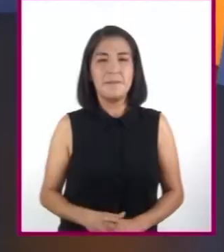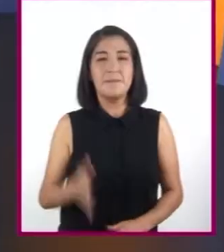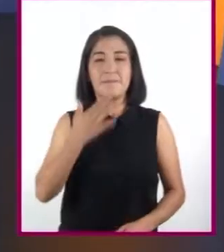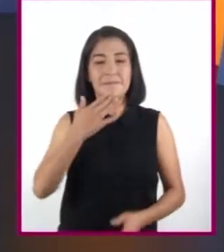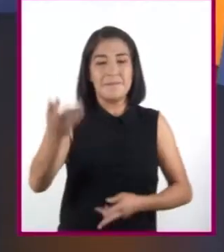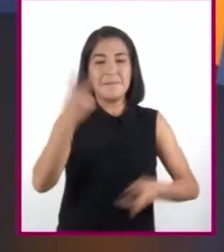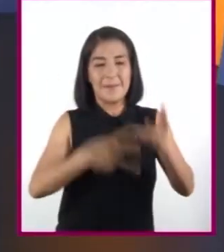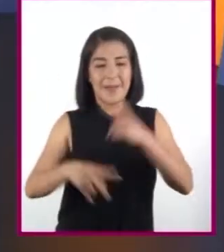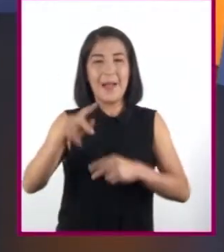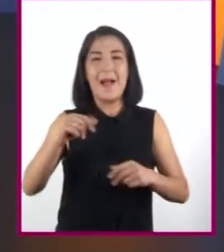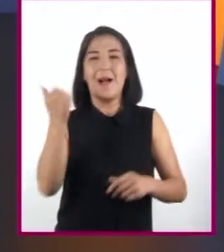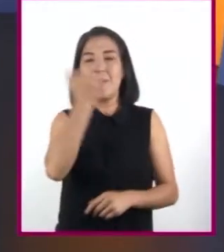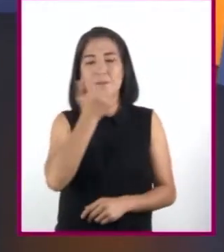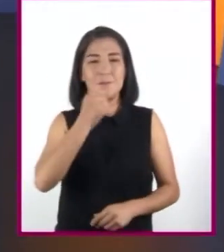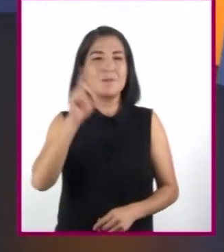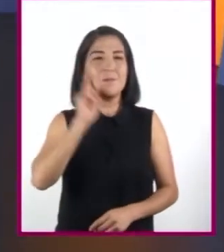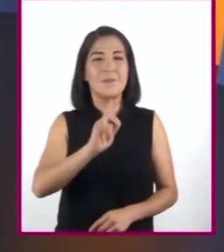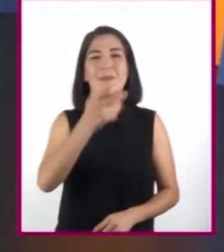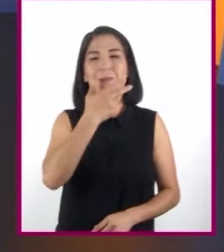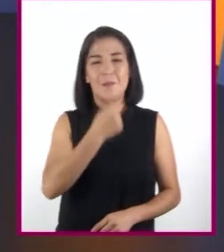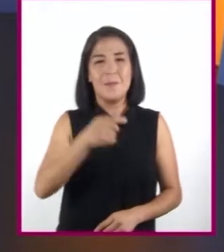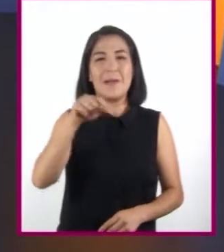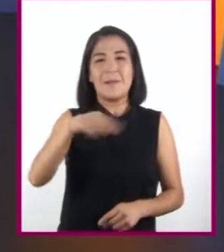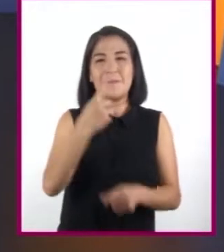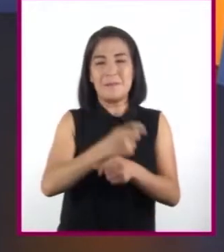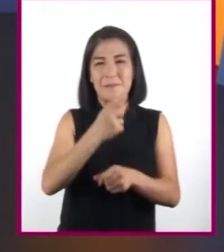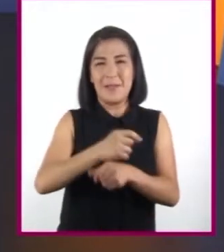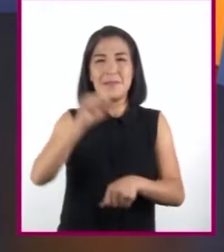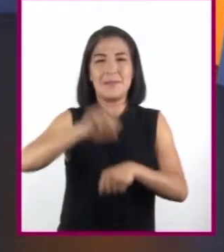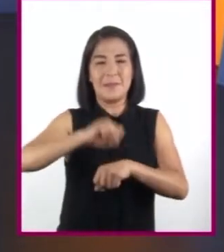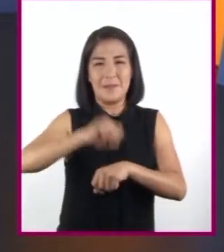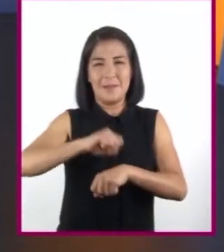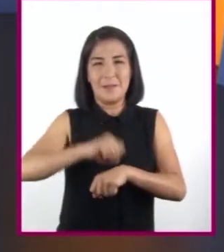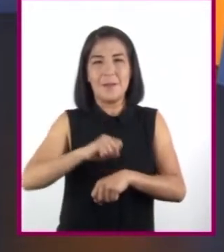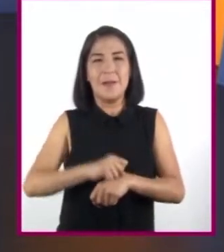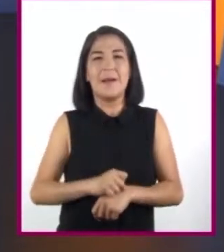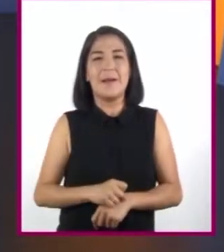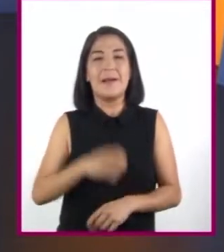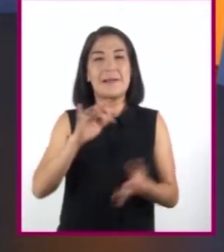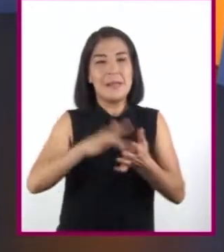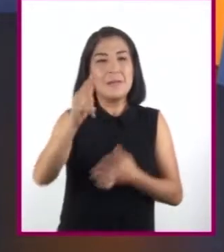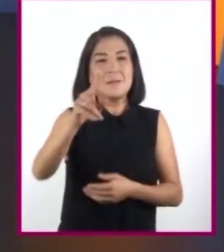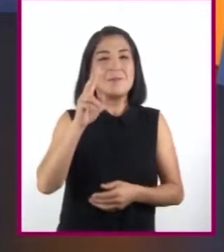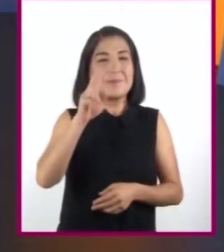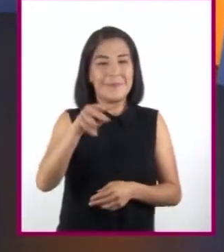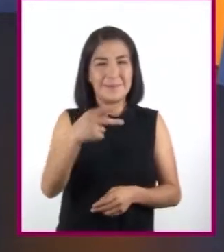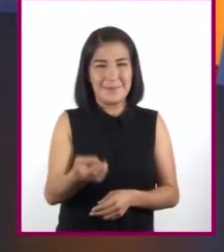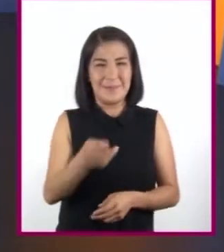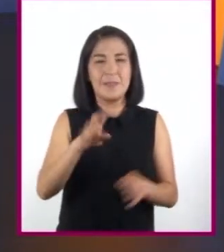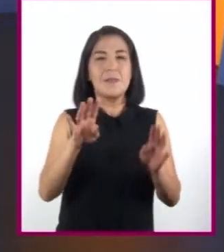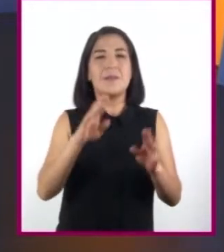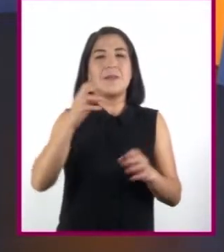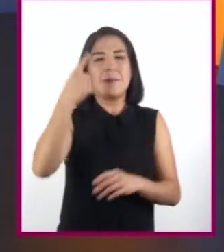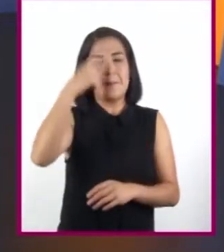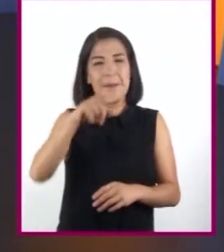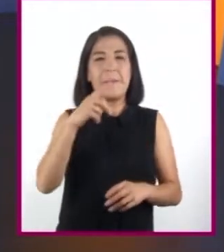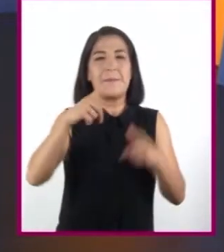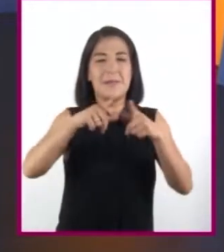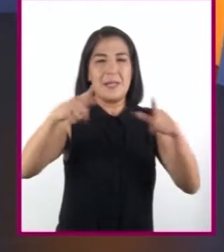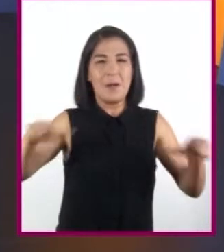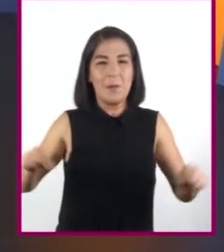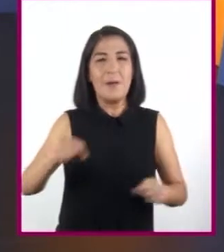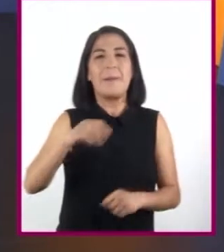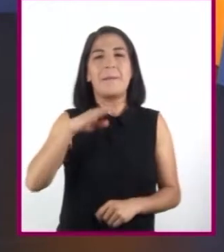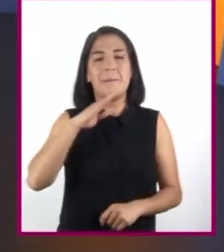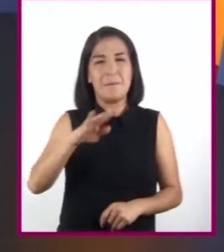Bienvenidos alumnas y alumnos de primer grado de secundaria. Gracias por ver esta transmisión correspondiente a la asignatura de lengua materna.